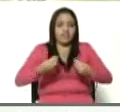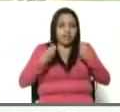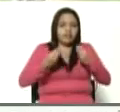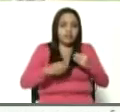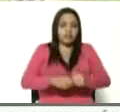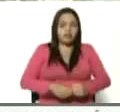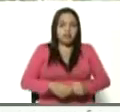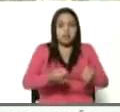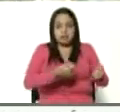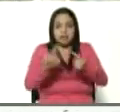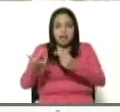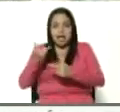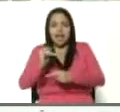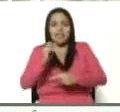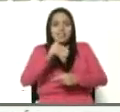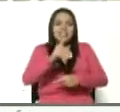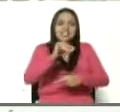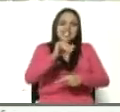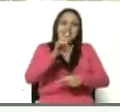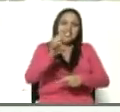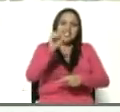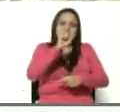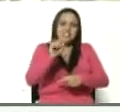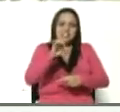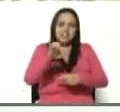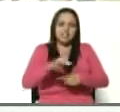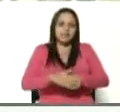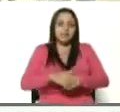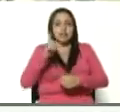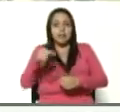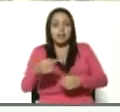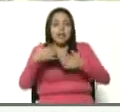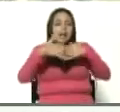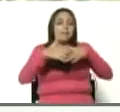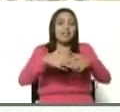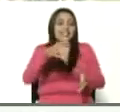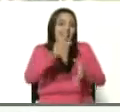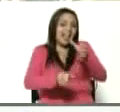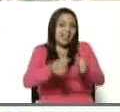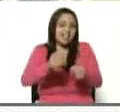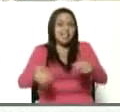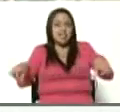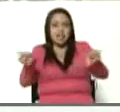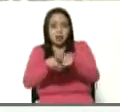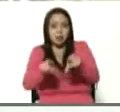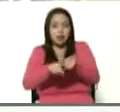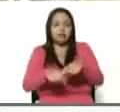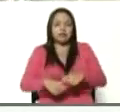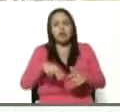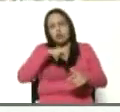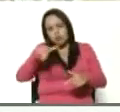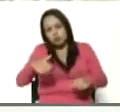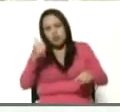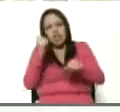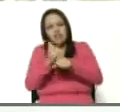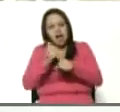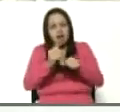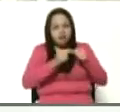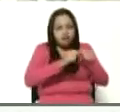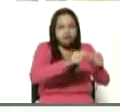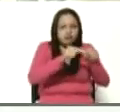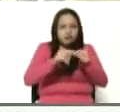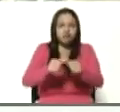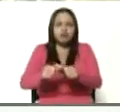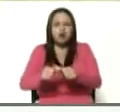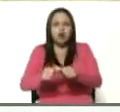mayoría es en diésel. Las plantas de procesamiento de leche igual. Entonces, allí hemos venido trabajando con los directores de UTA, de las